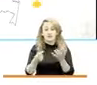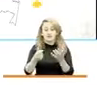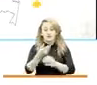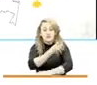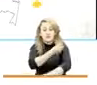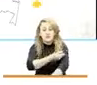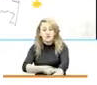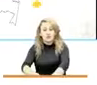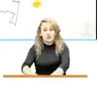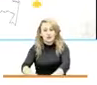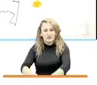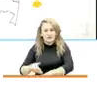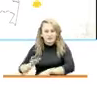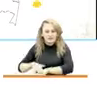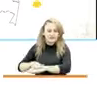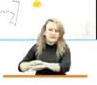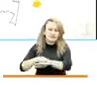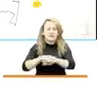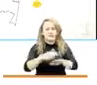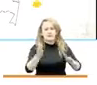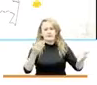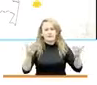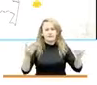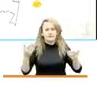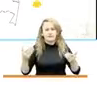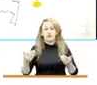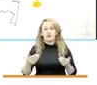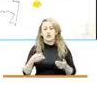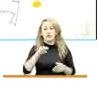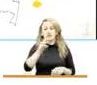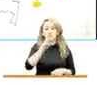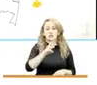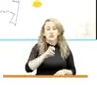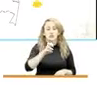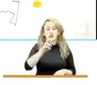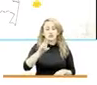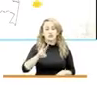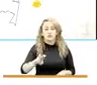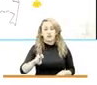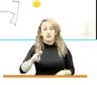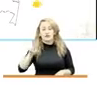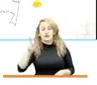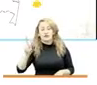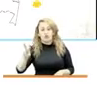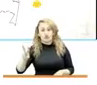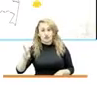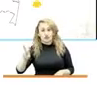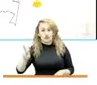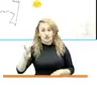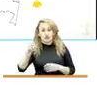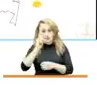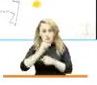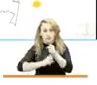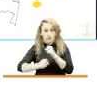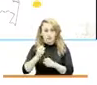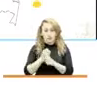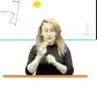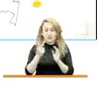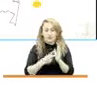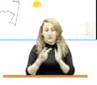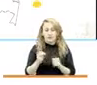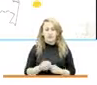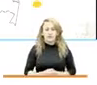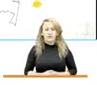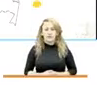la convocatoria 872 del año pasado, que se hizo